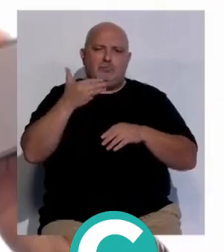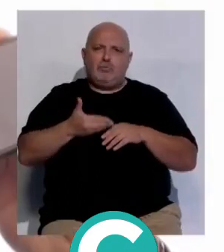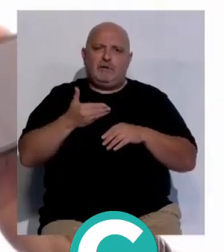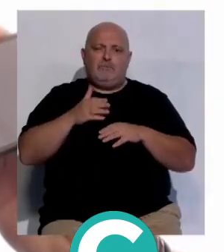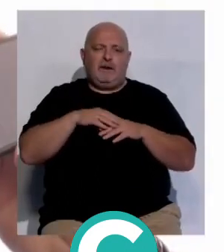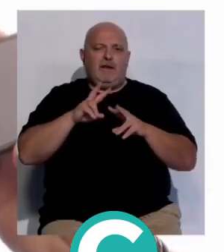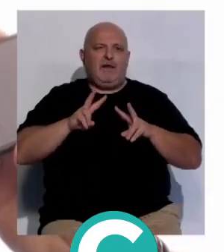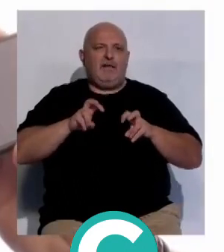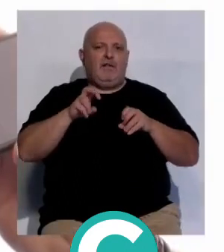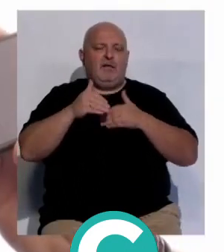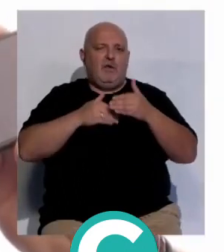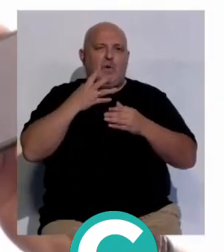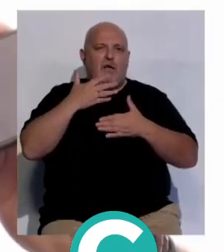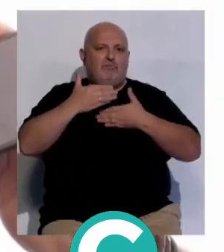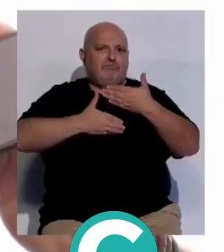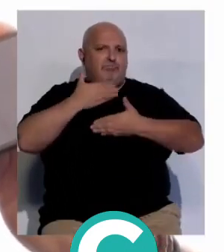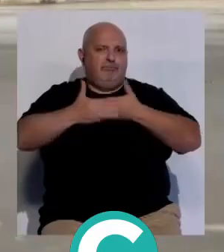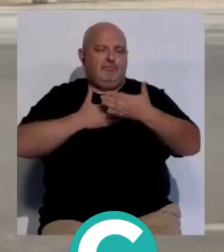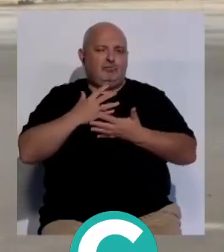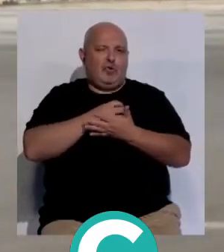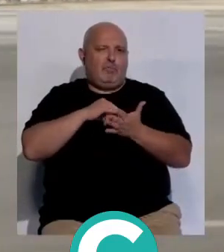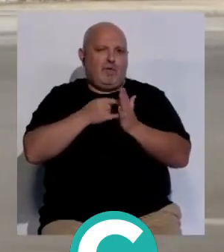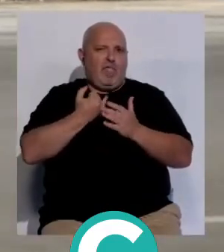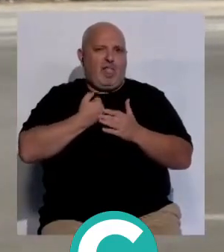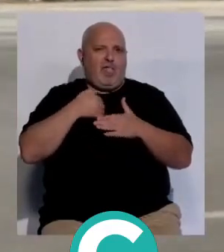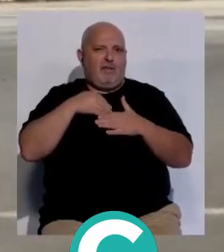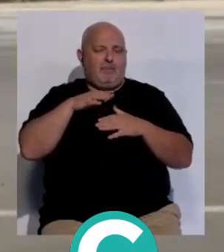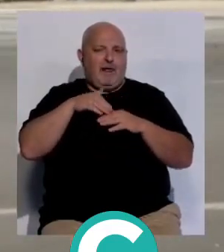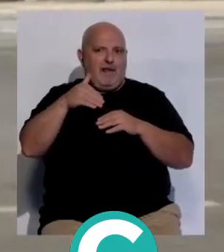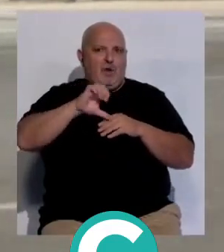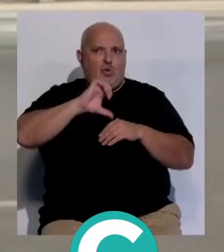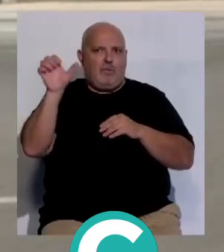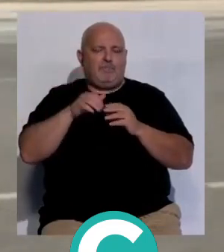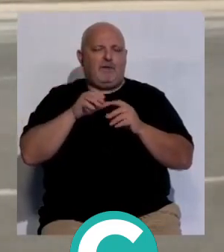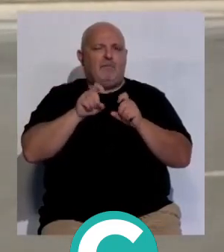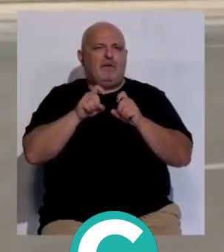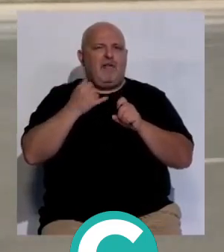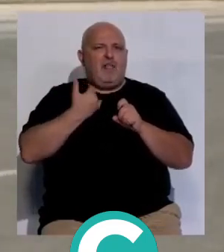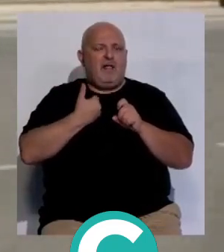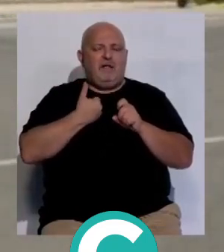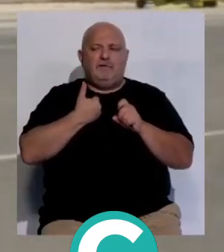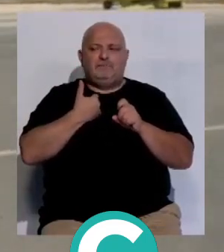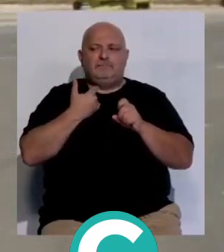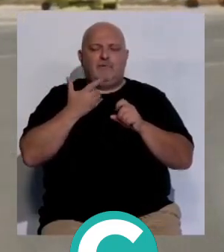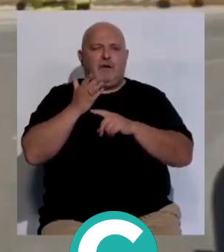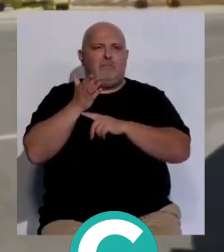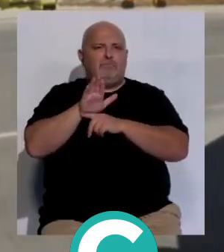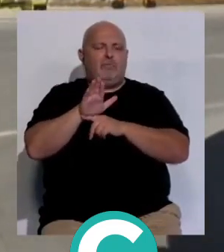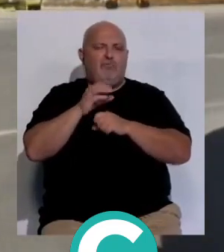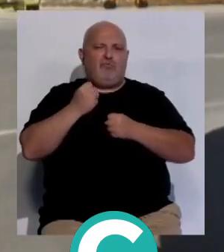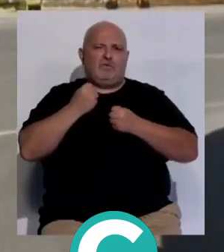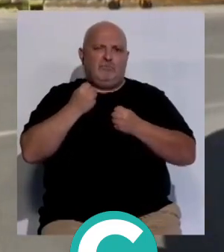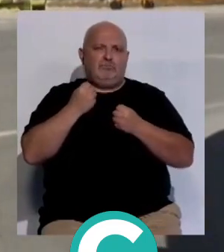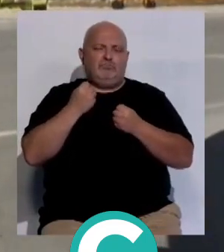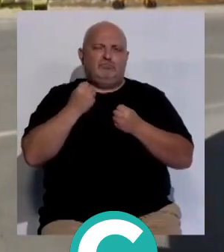inicio de un buen comienzo para todos los proyectos que tenemos para desarrollar en Europa nuestra compañía tiene una presencia muy fuerte